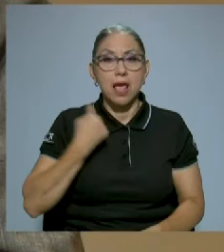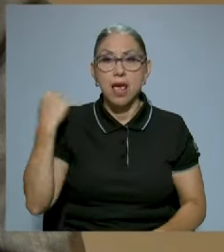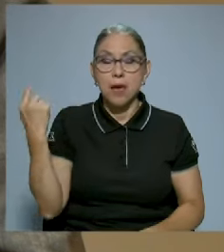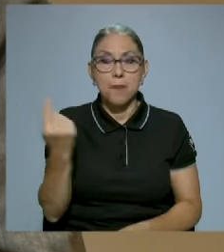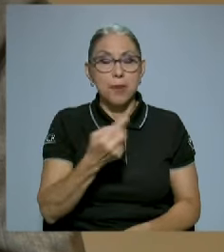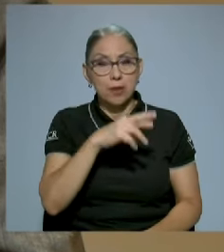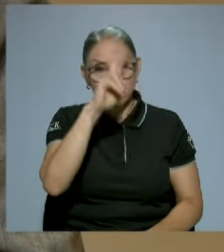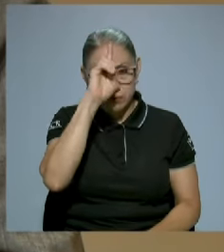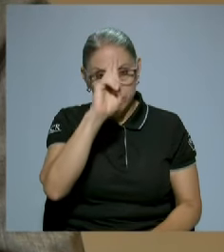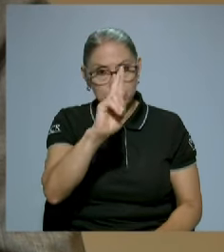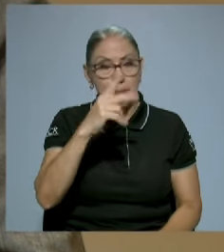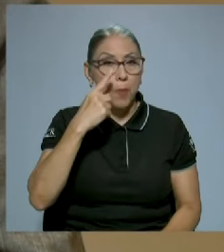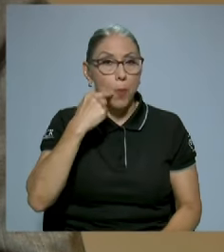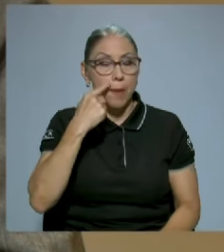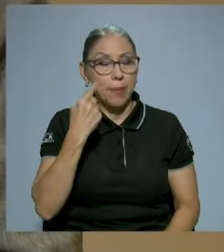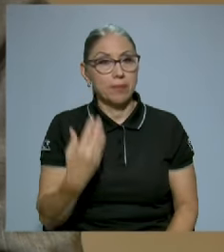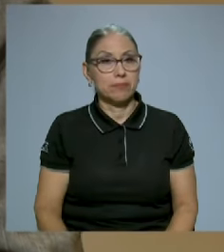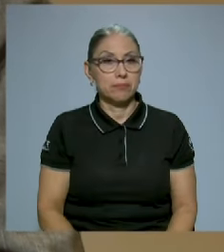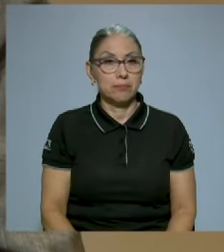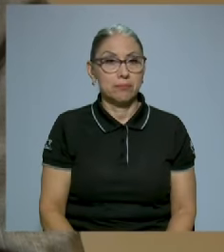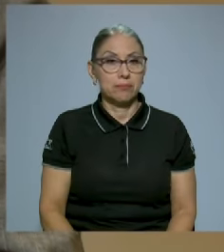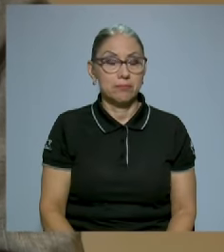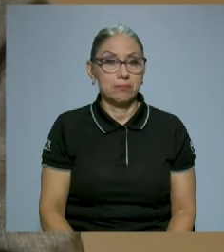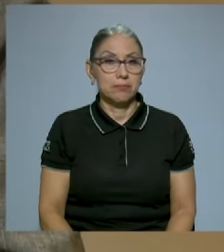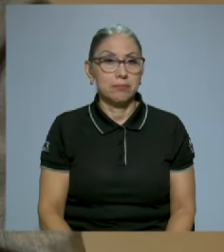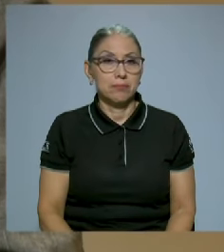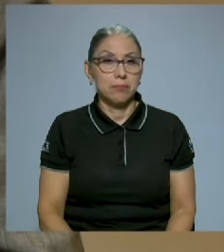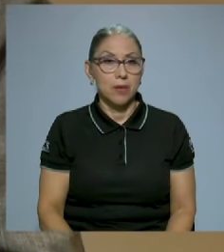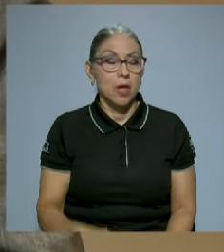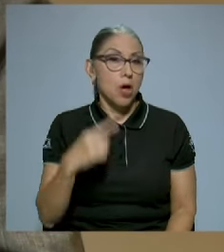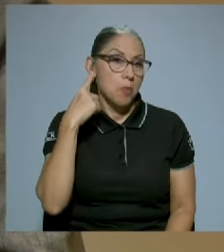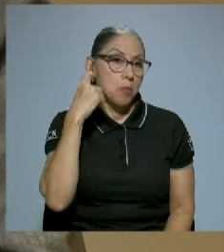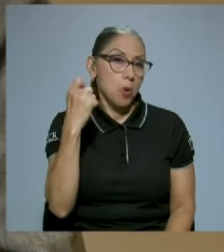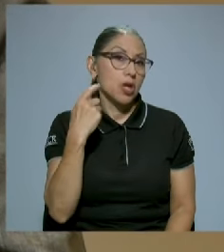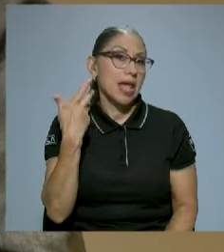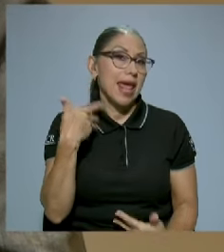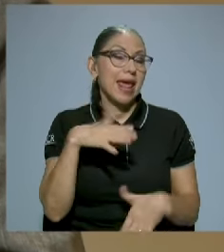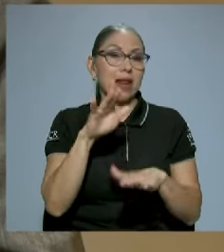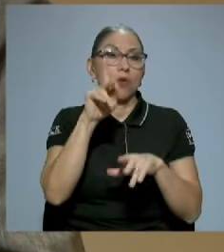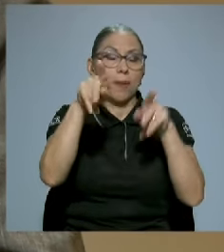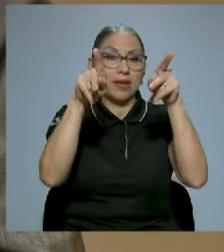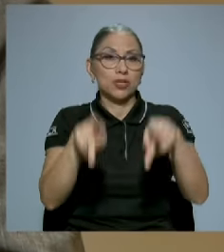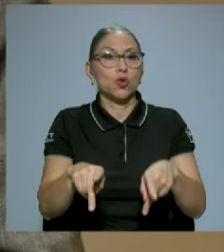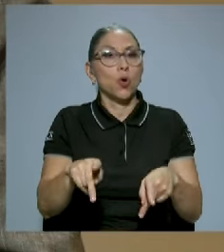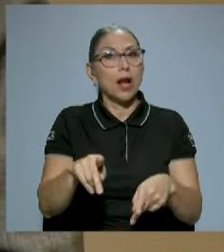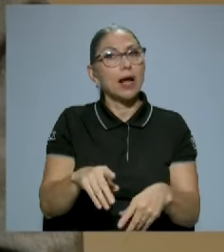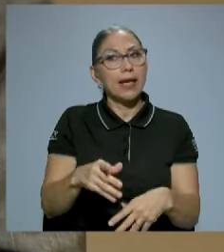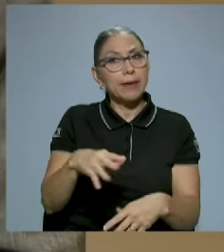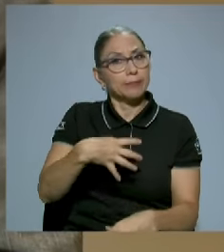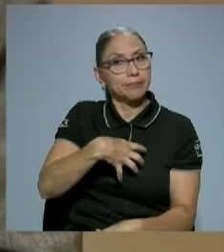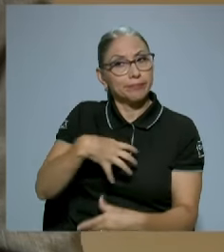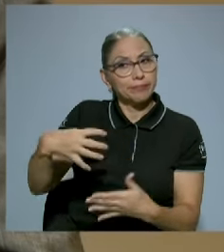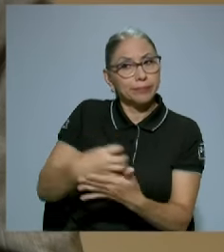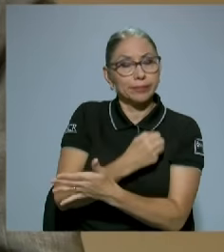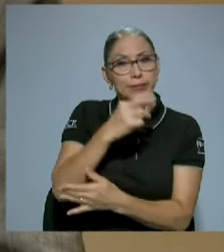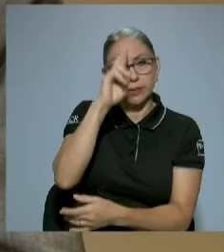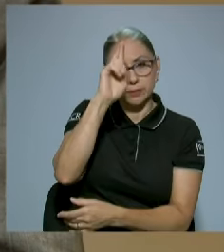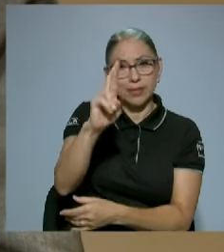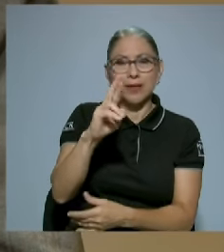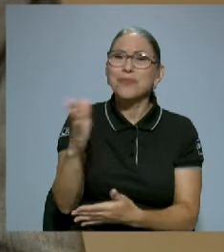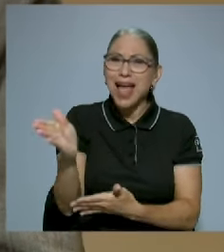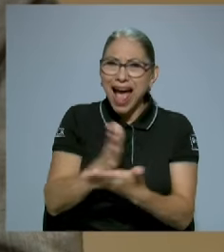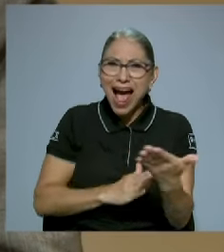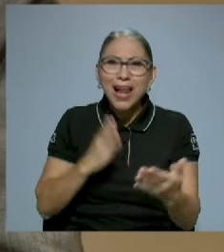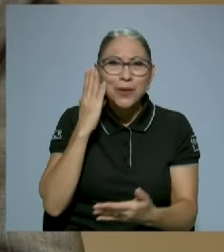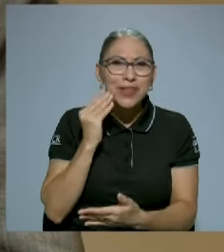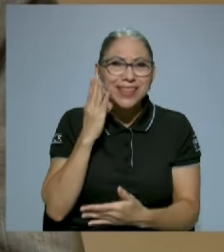respeto por papá, porque era una persona que se daba a respetar. Hay una anécdota o algo interesante, tal vez que